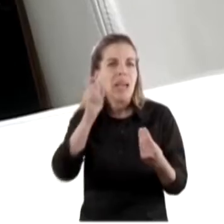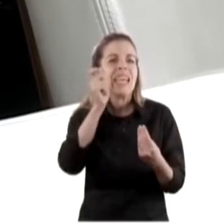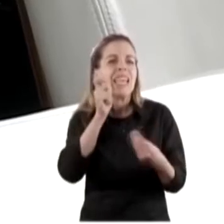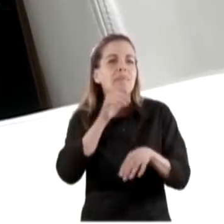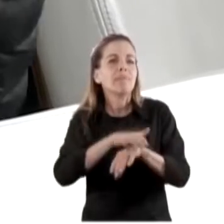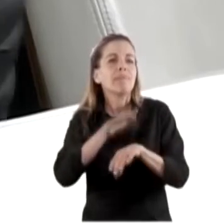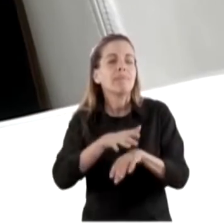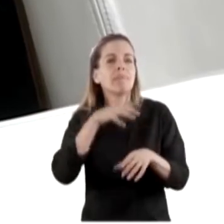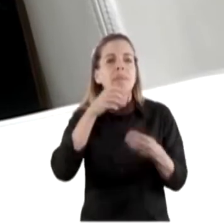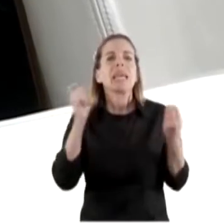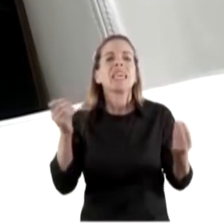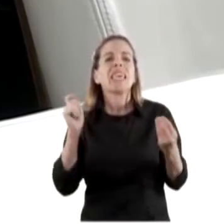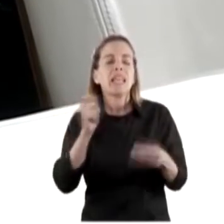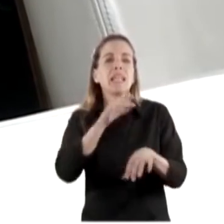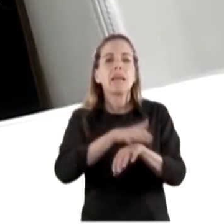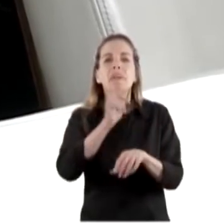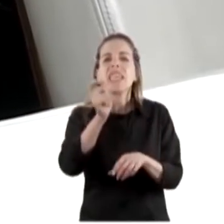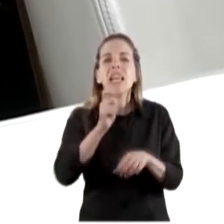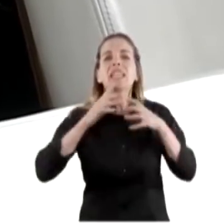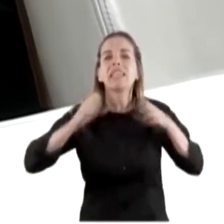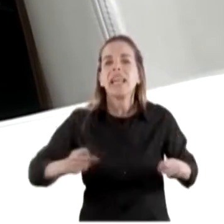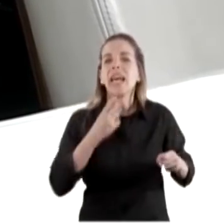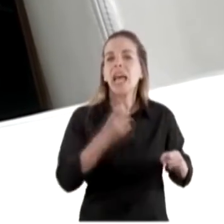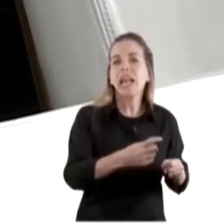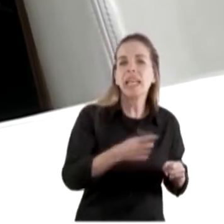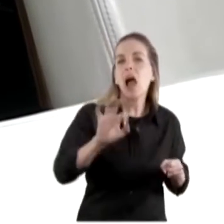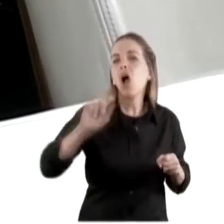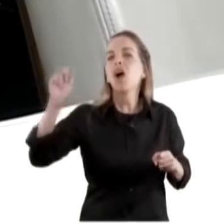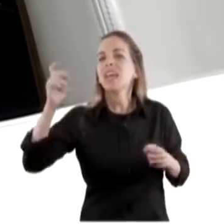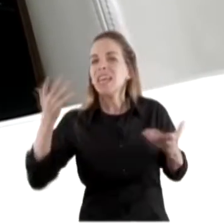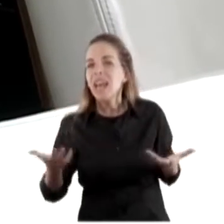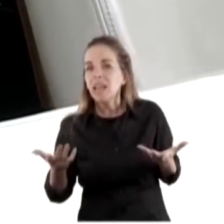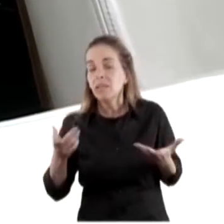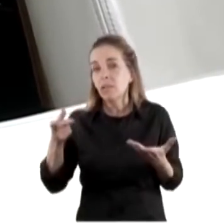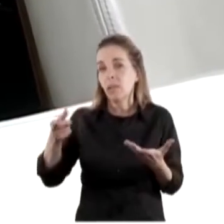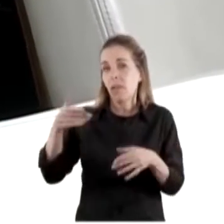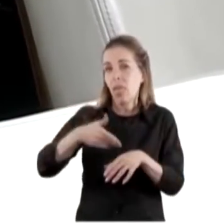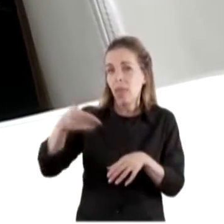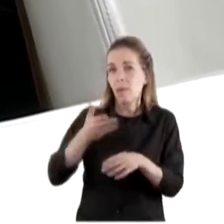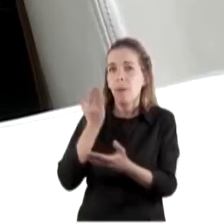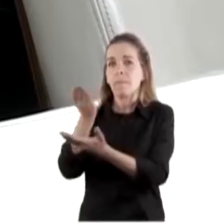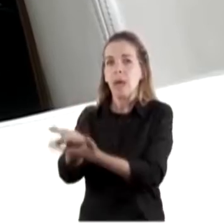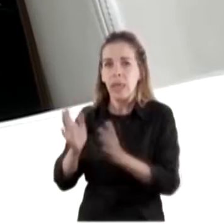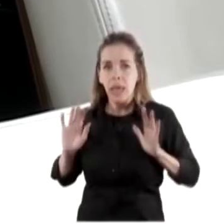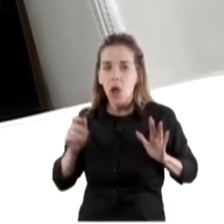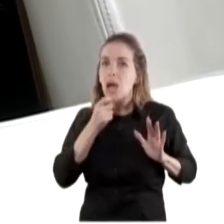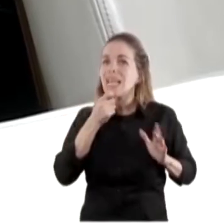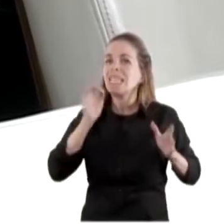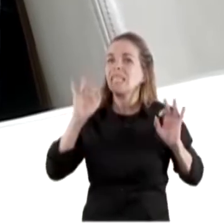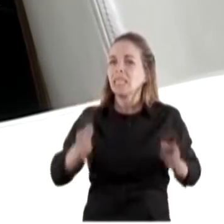Secretaría de Energía, quién es el responsable de que eso no se haya producido antes y si se habló, digamos, de